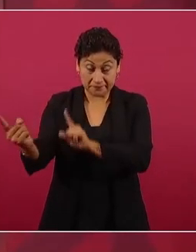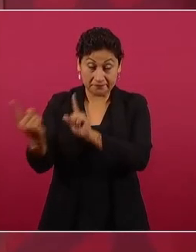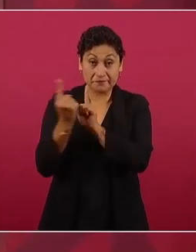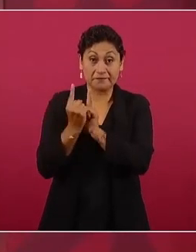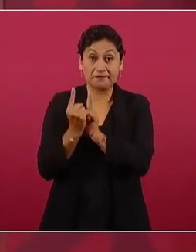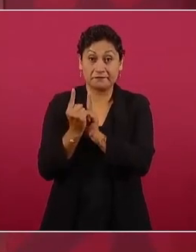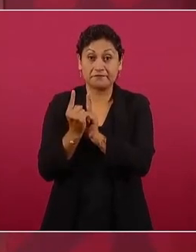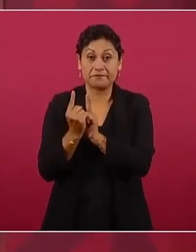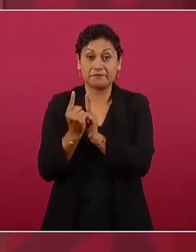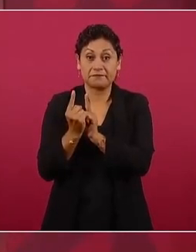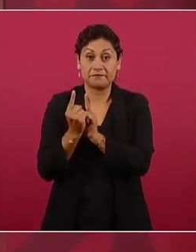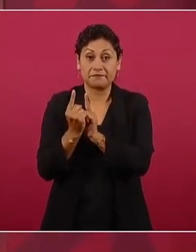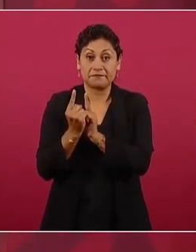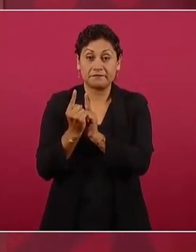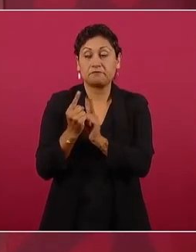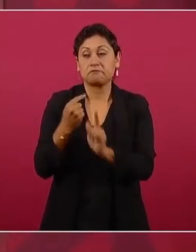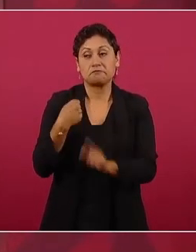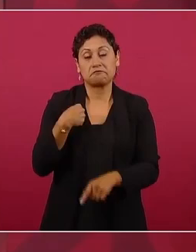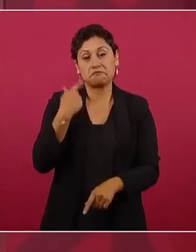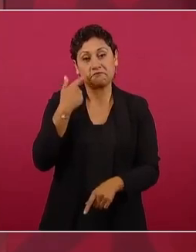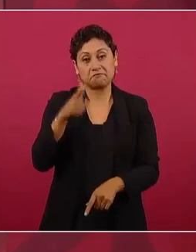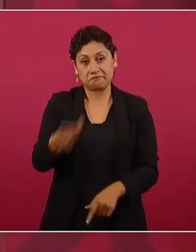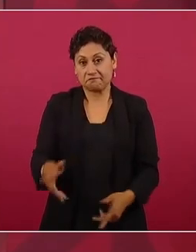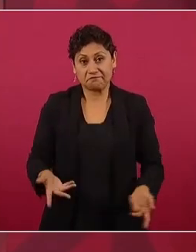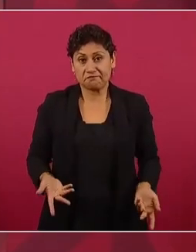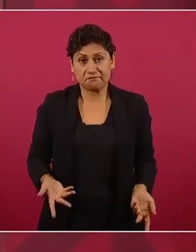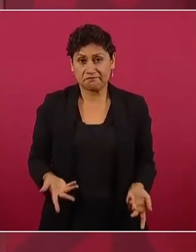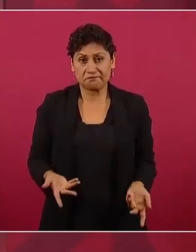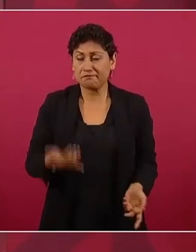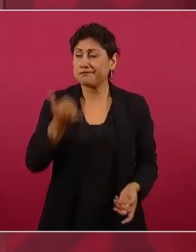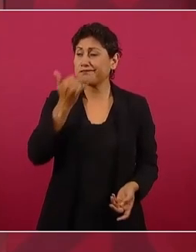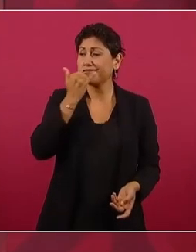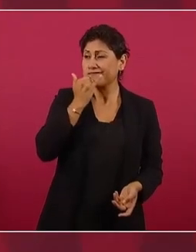y yo no quise hablar con ella.